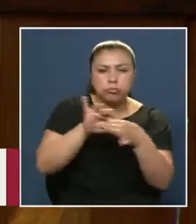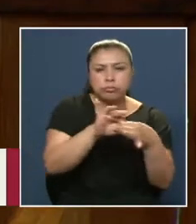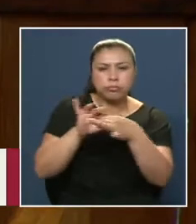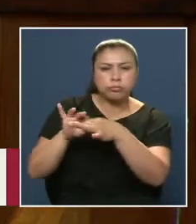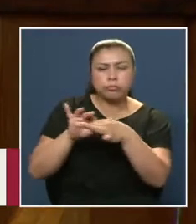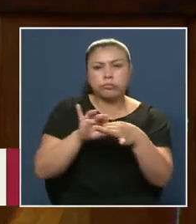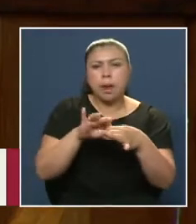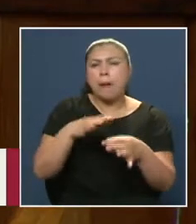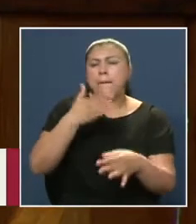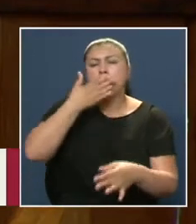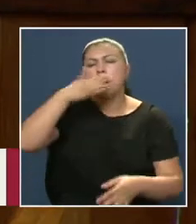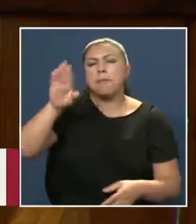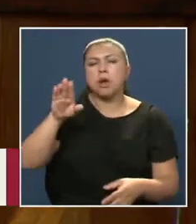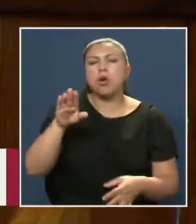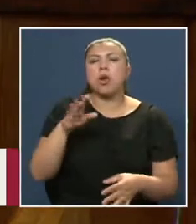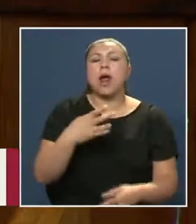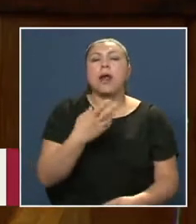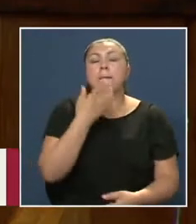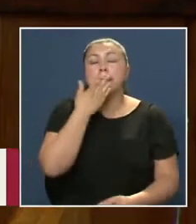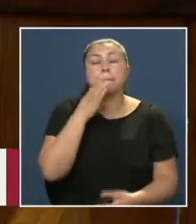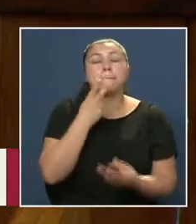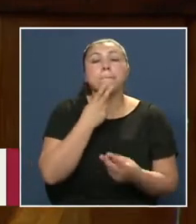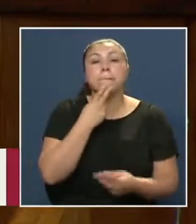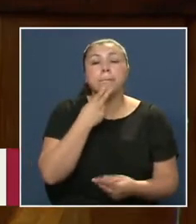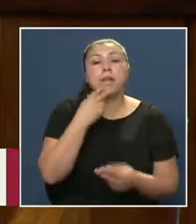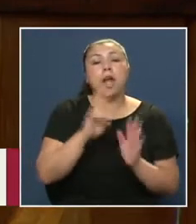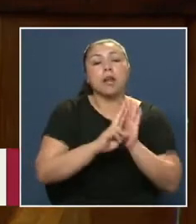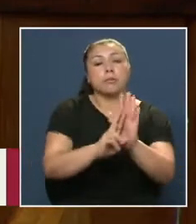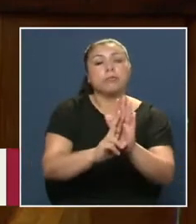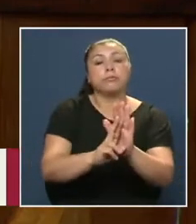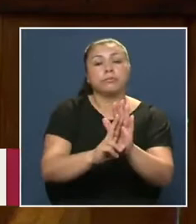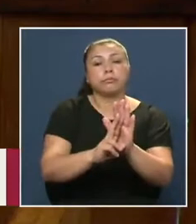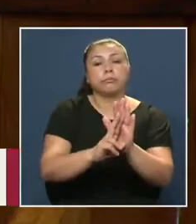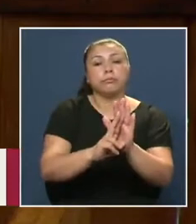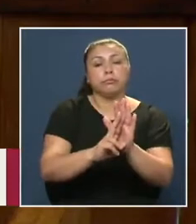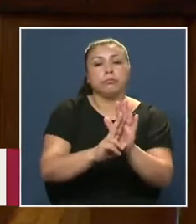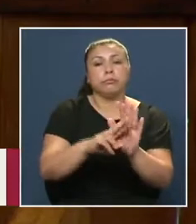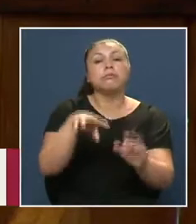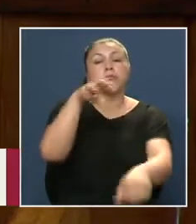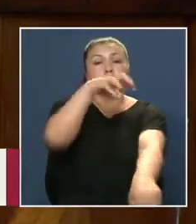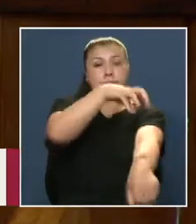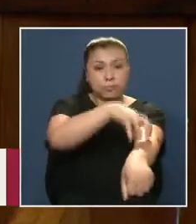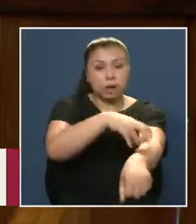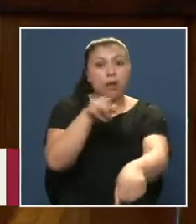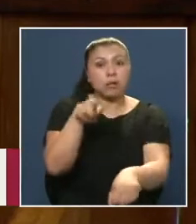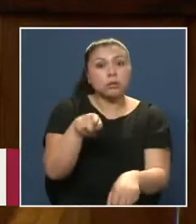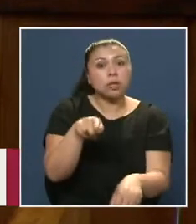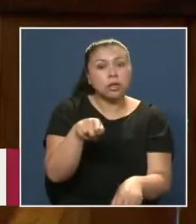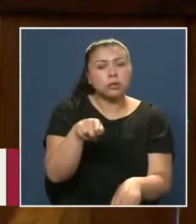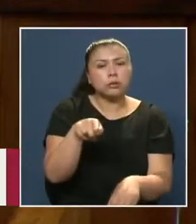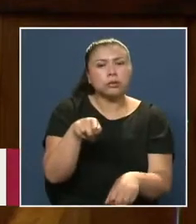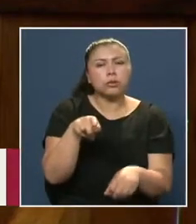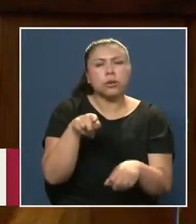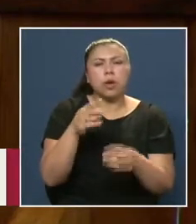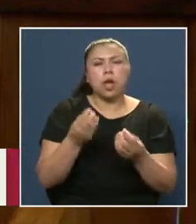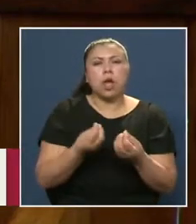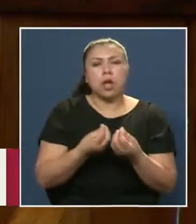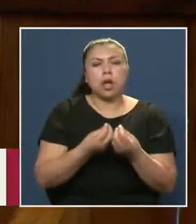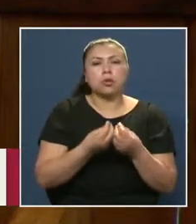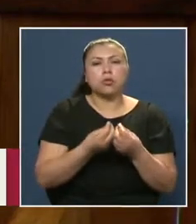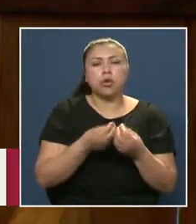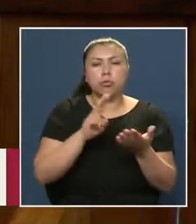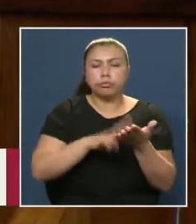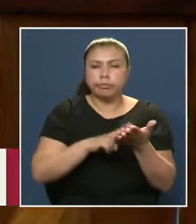alcanzar Mejores condiciones De vida A la zona Que representaba Y esto se tradujo En cuestiones Y hechos muy